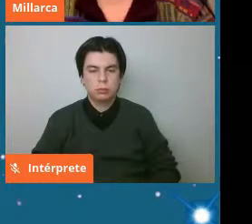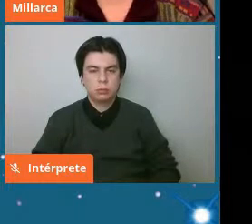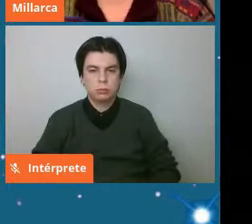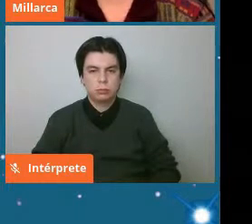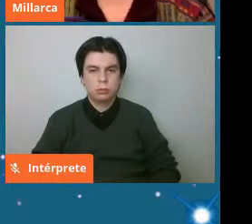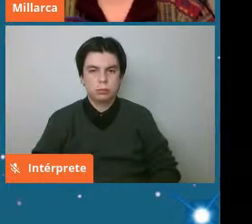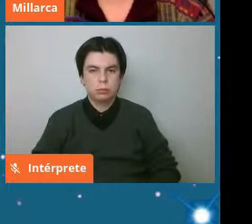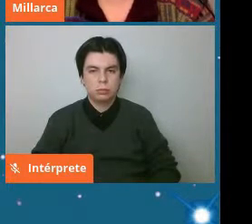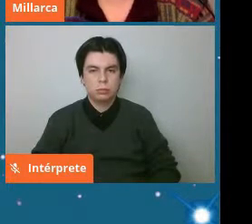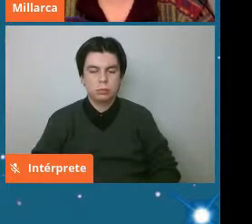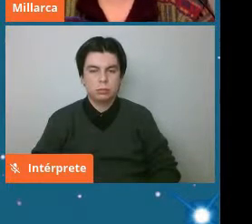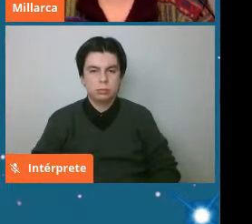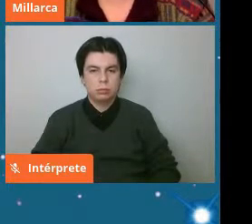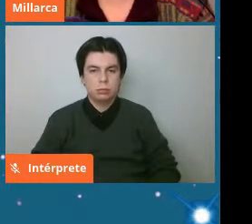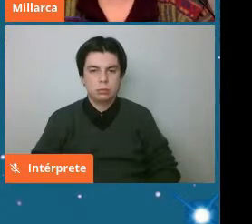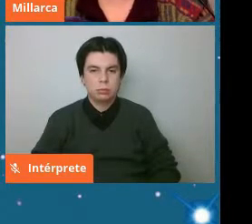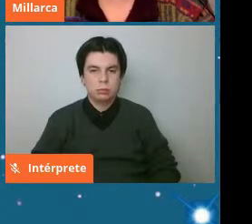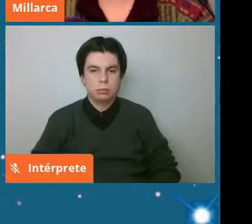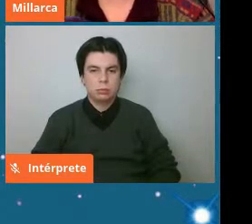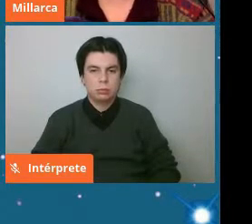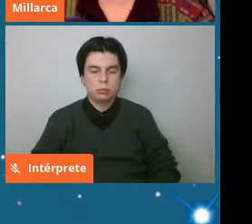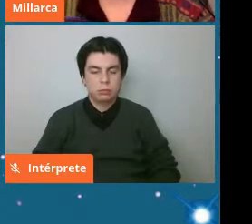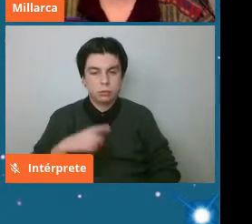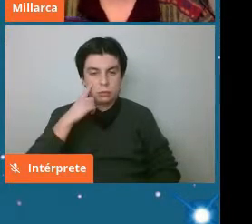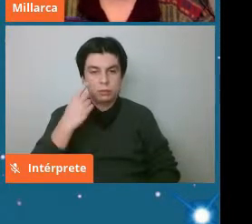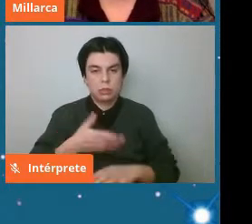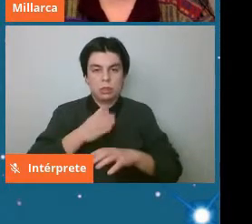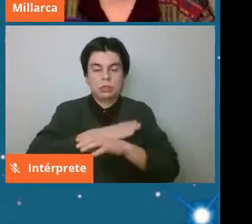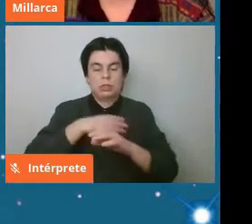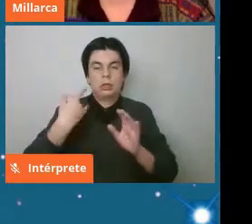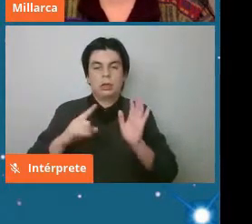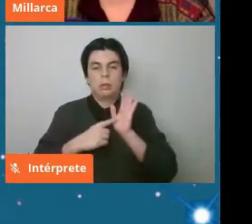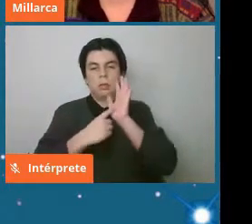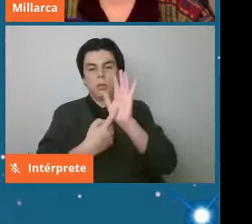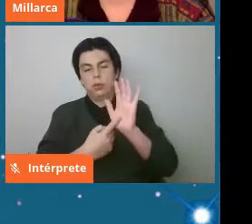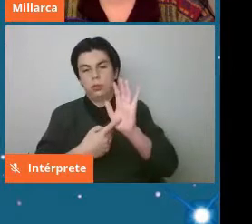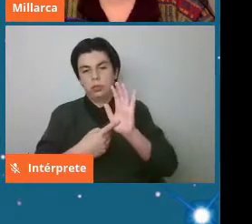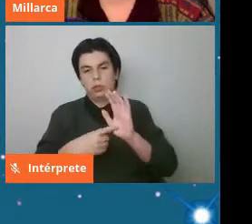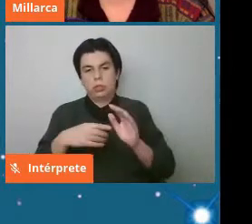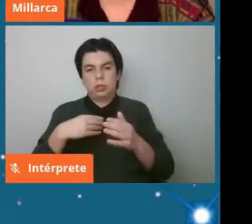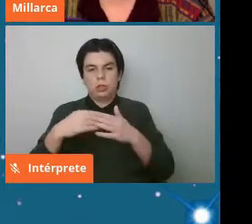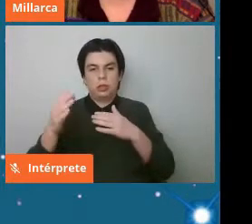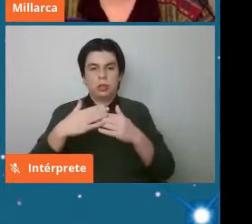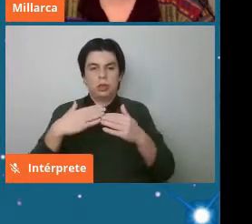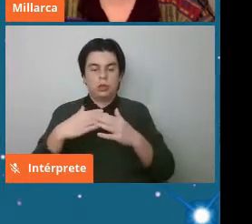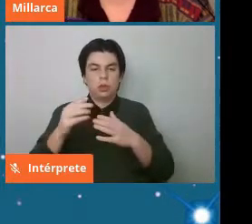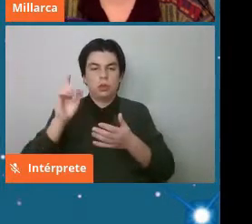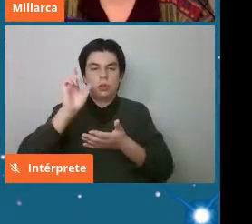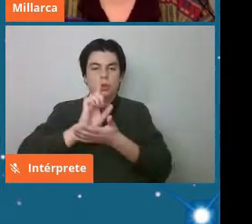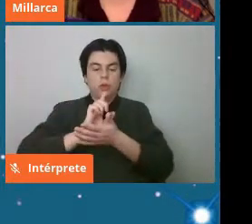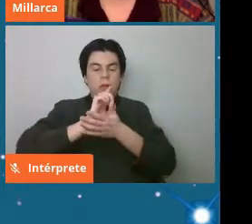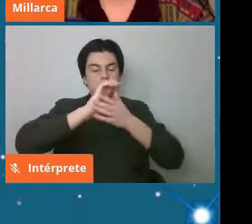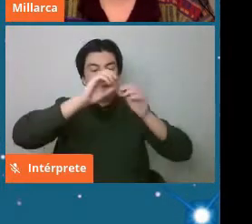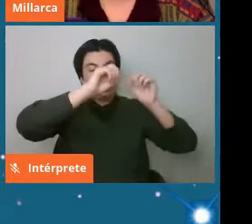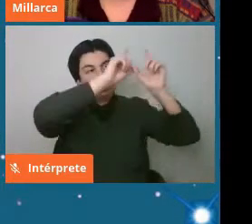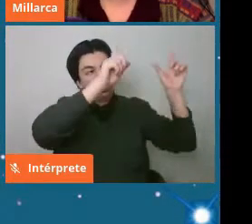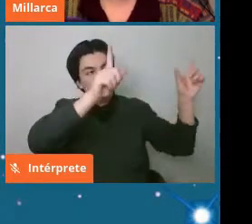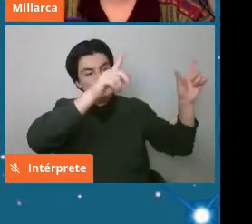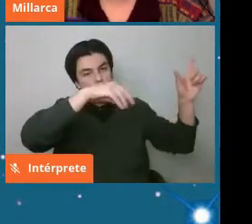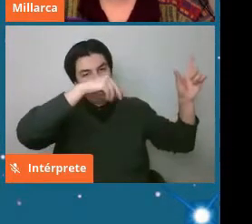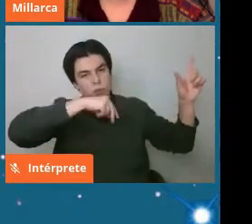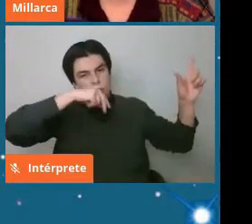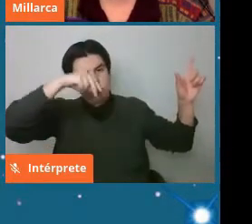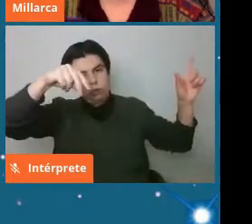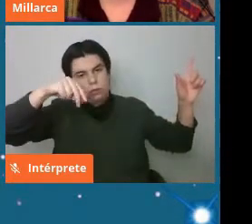bueno ahí se ve entonces esto que les había mostrado con la posición entonces con respecto al sol las posiciones